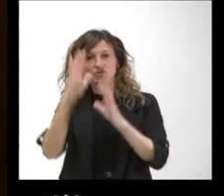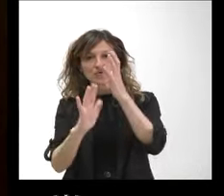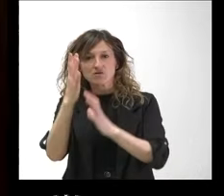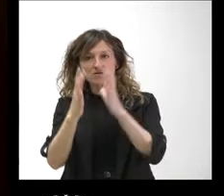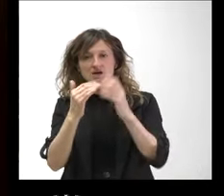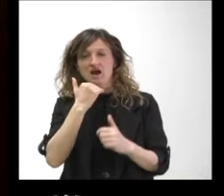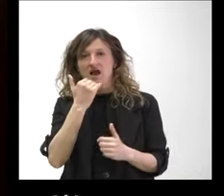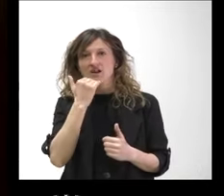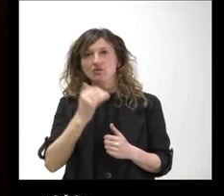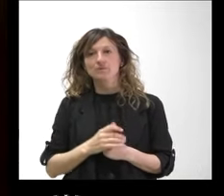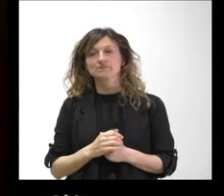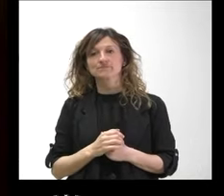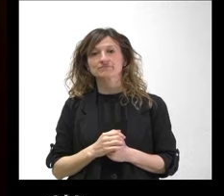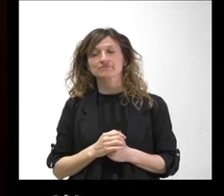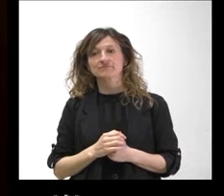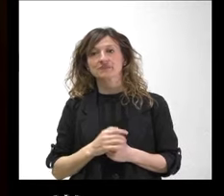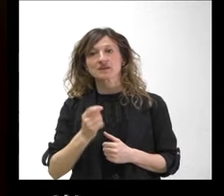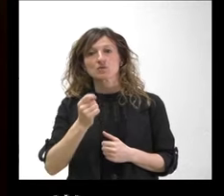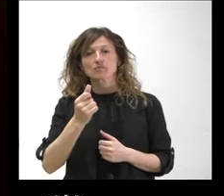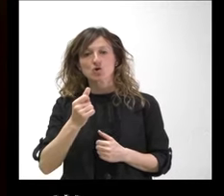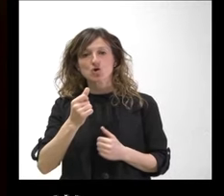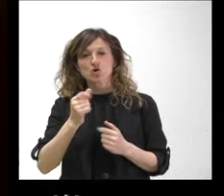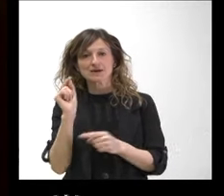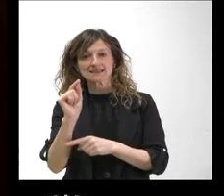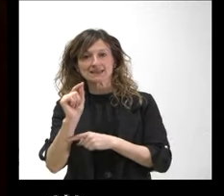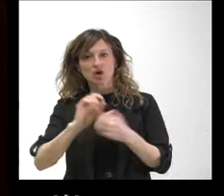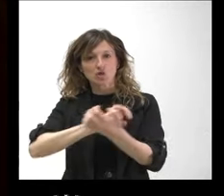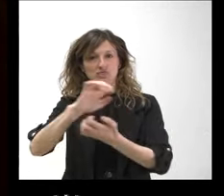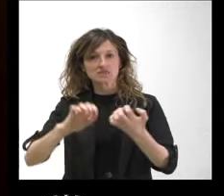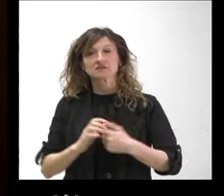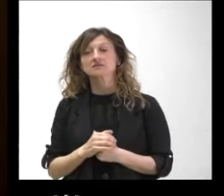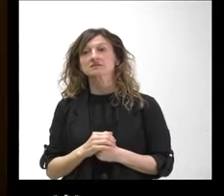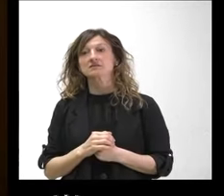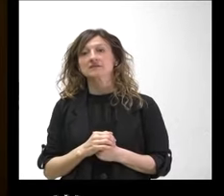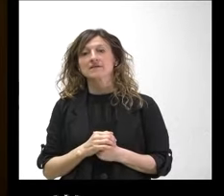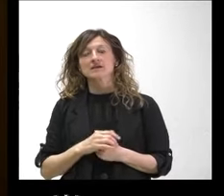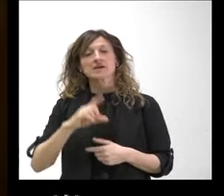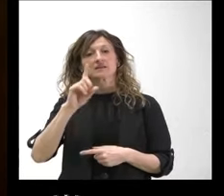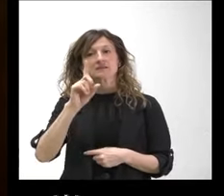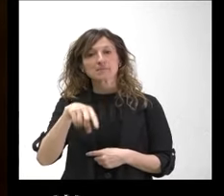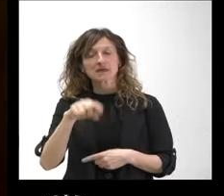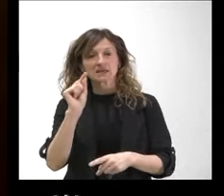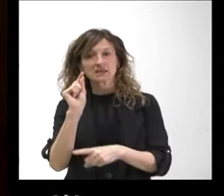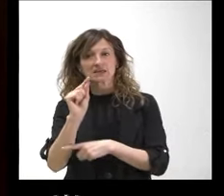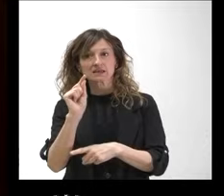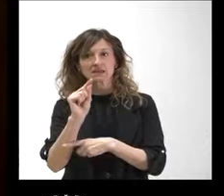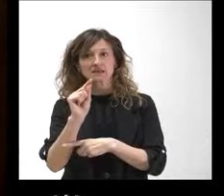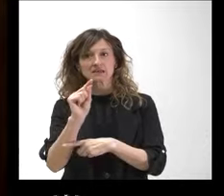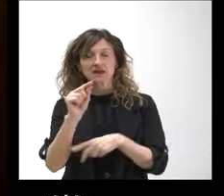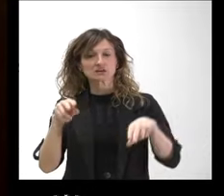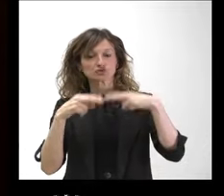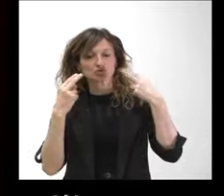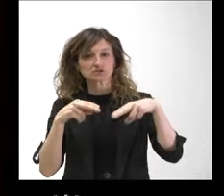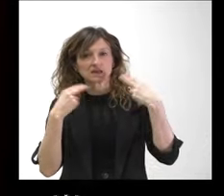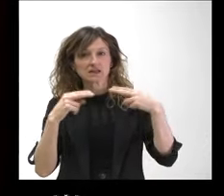poco de ánimo crítico que además se ha trasladado también a críticas por parte de los hosteleros en